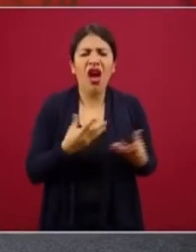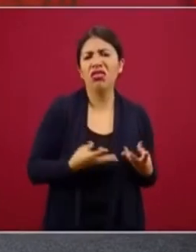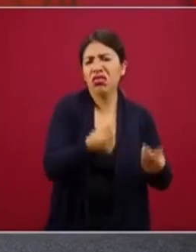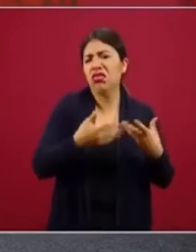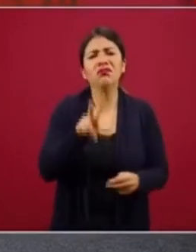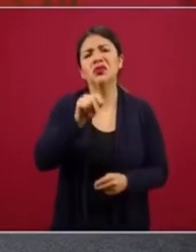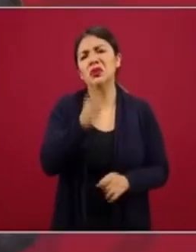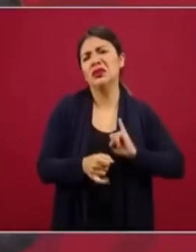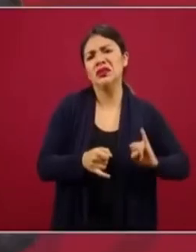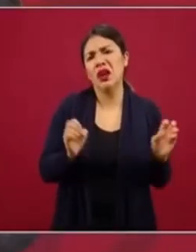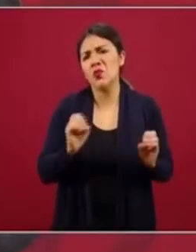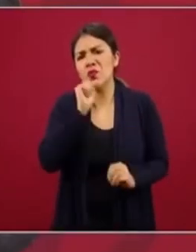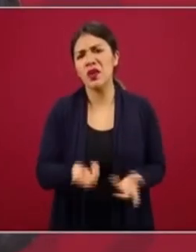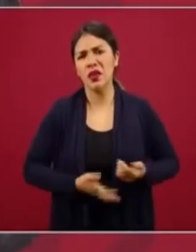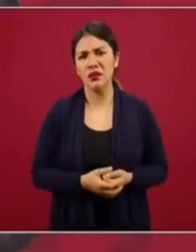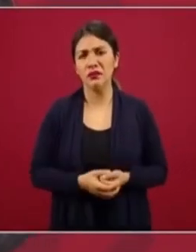derrocha.